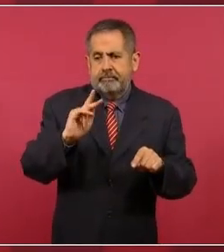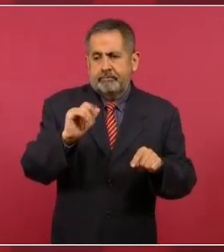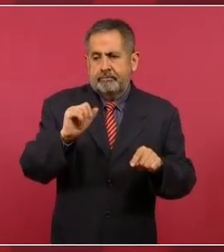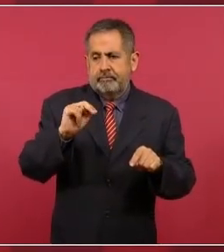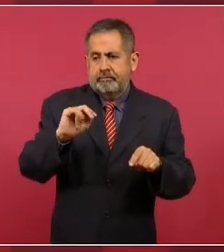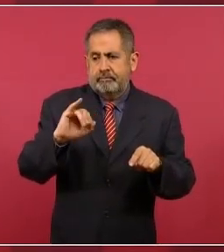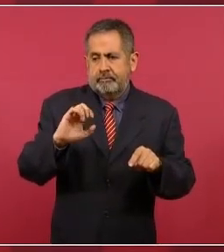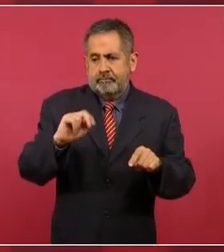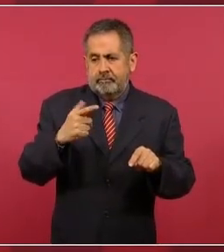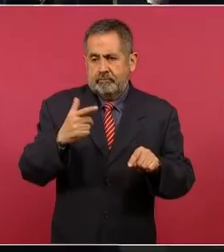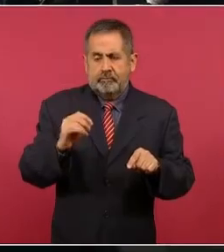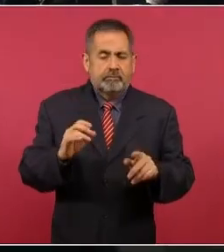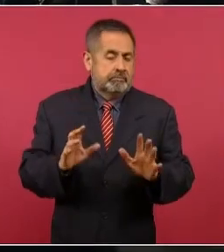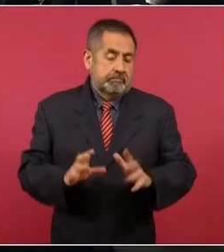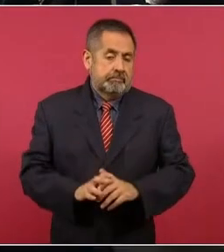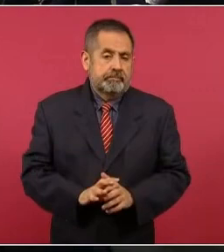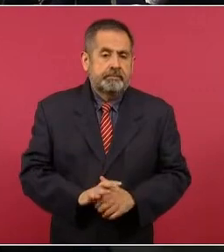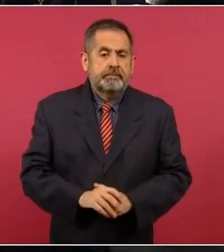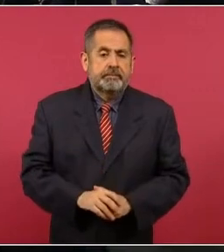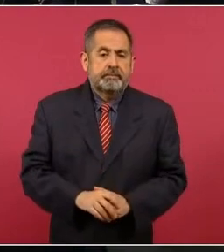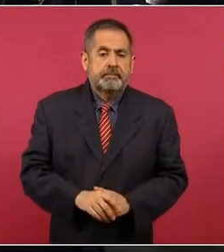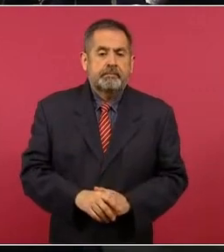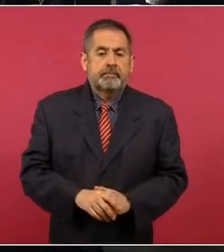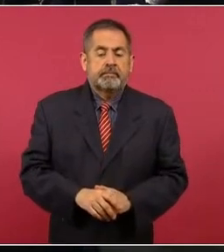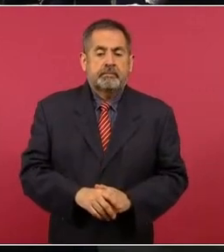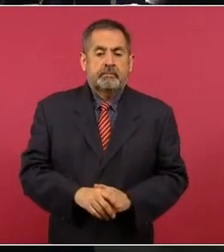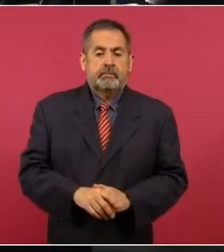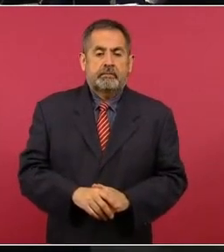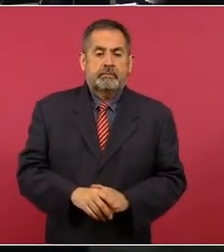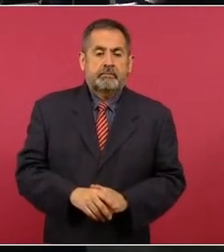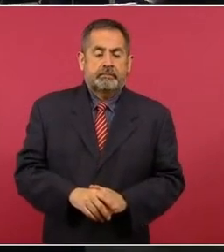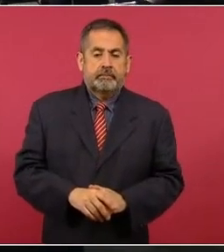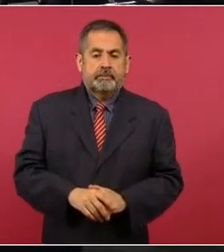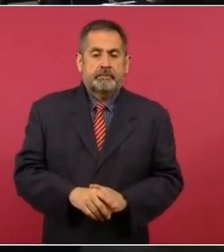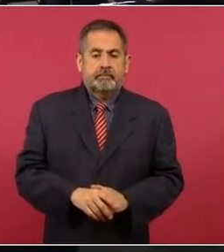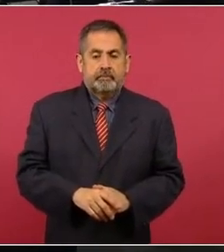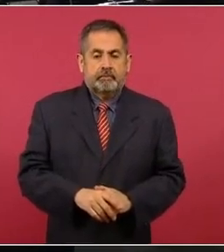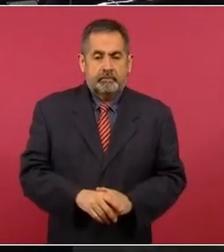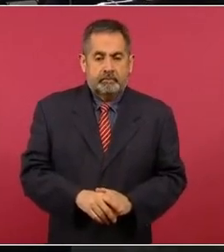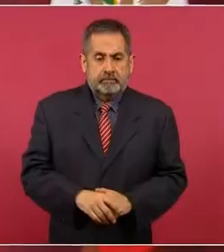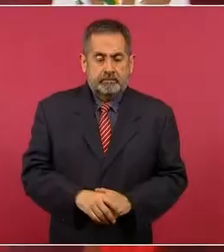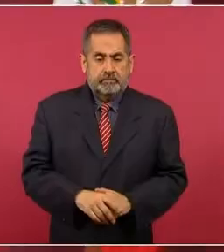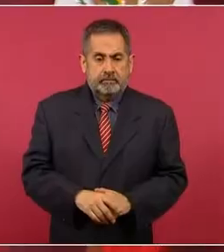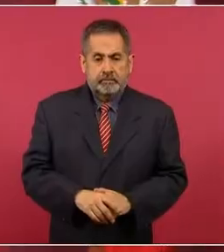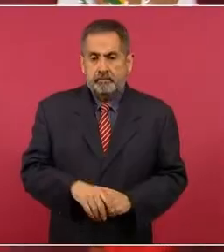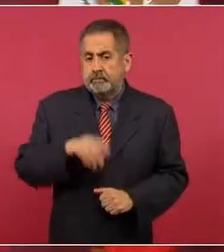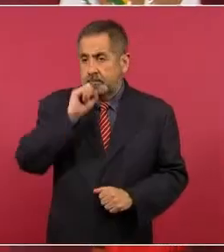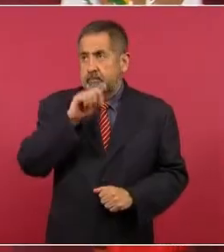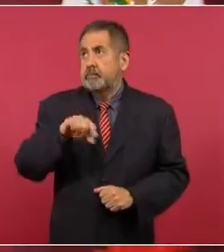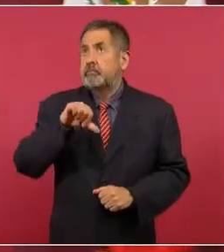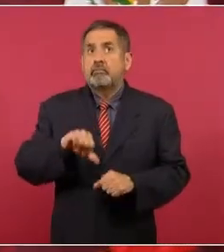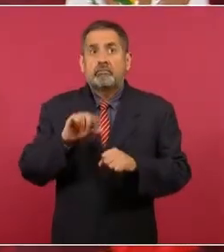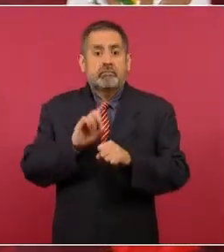Bueno, también el día de hoy es